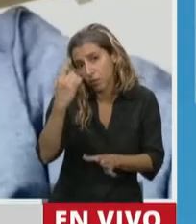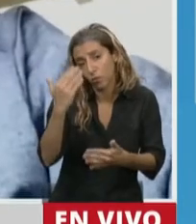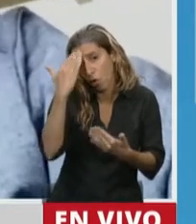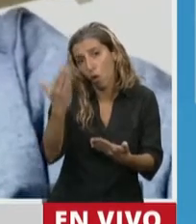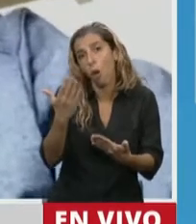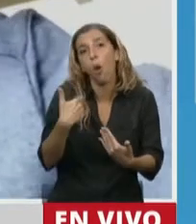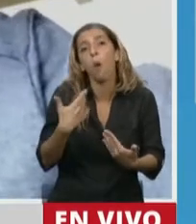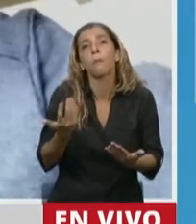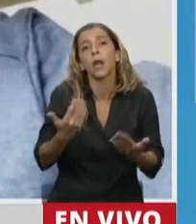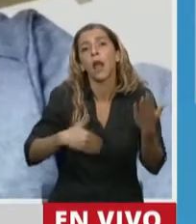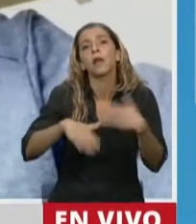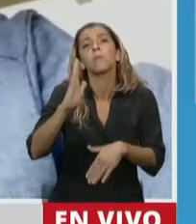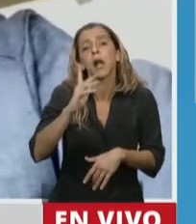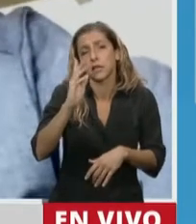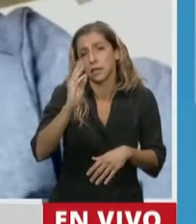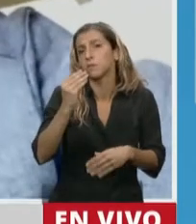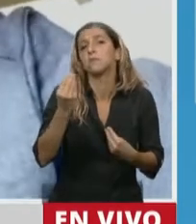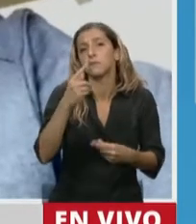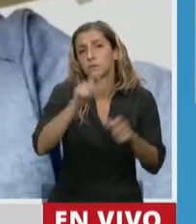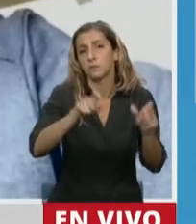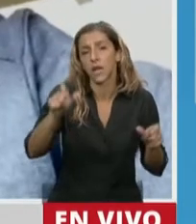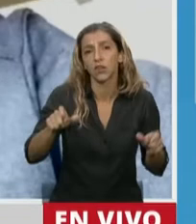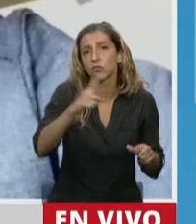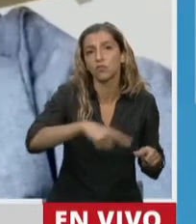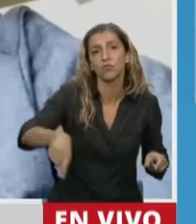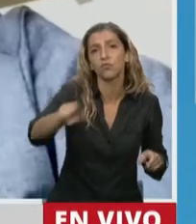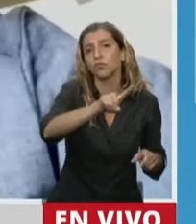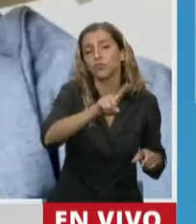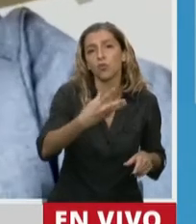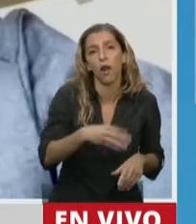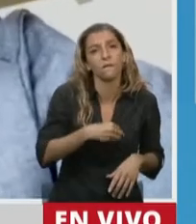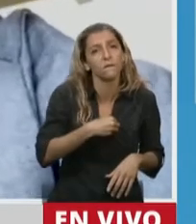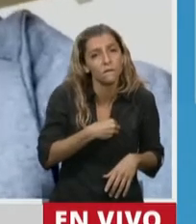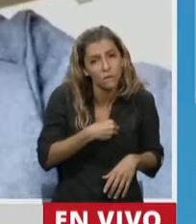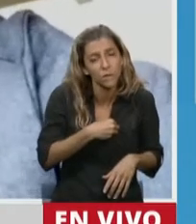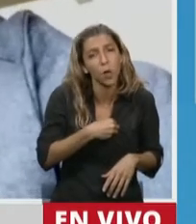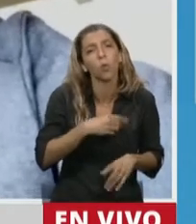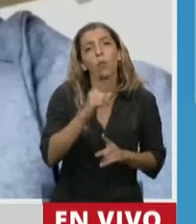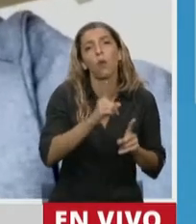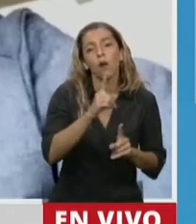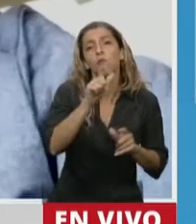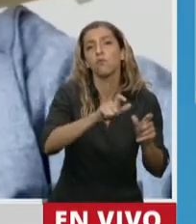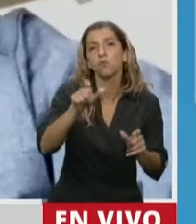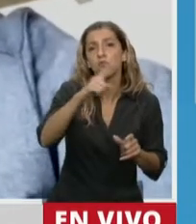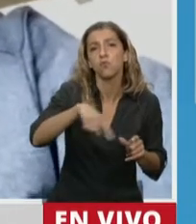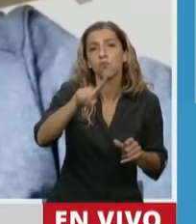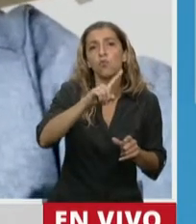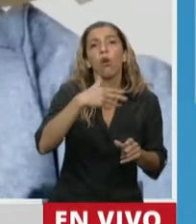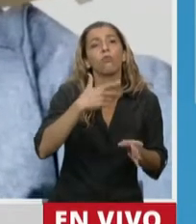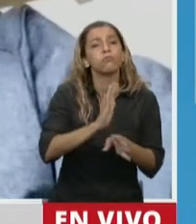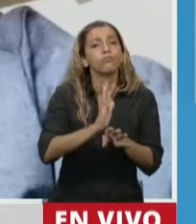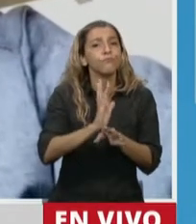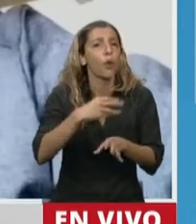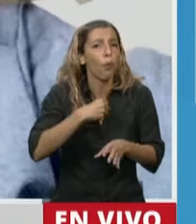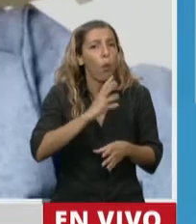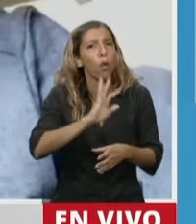a los voluntarios, a los militantes incluso, a los denostados militantes políticos que hoy, como nos ha